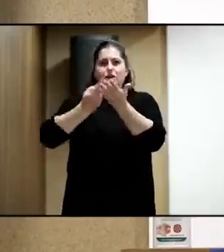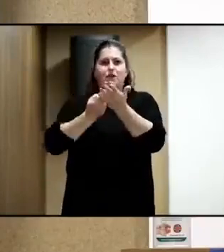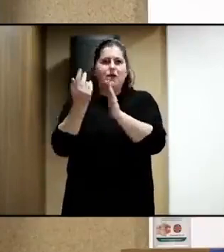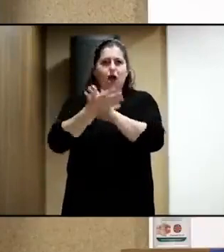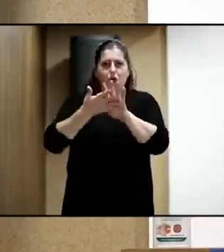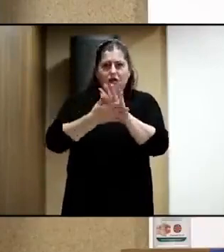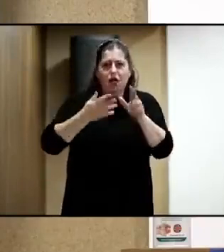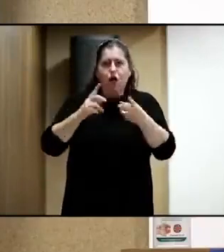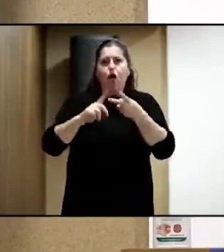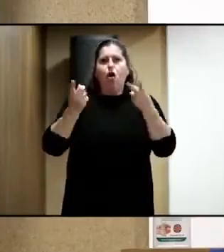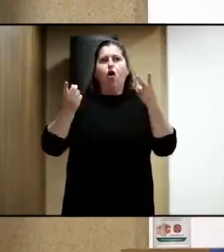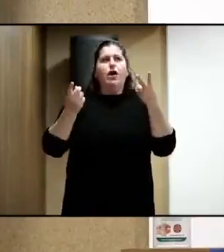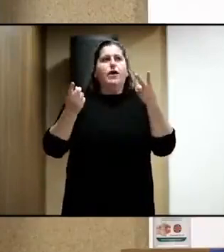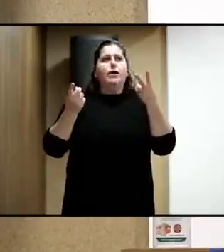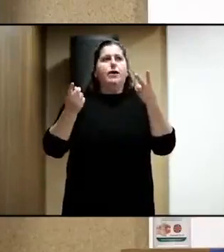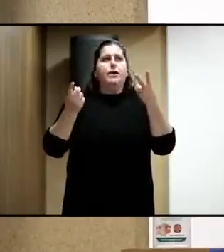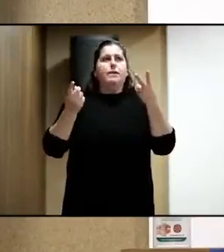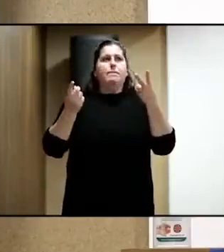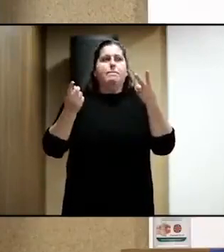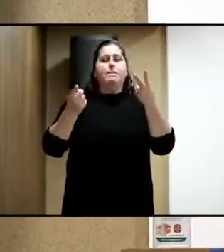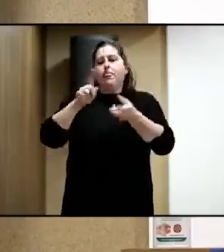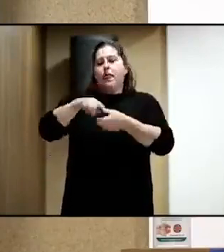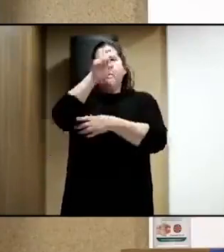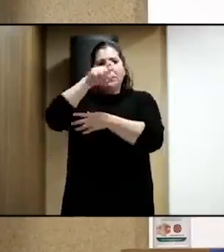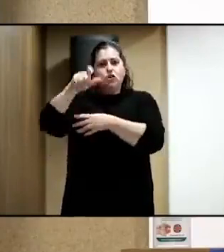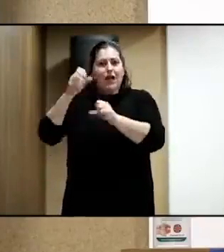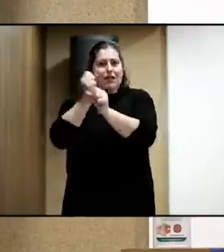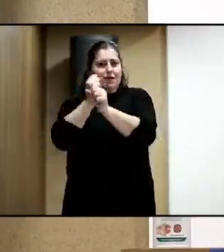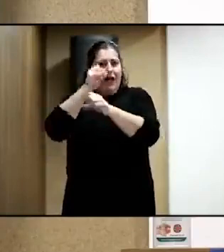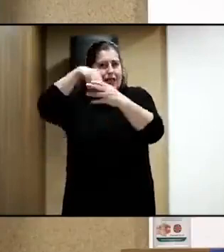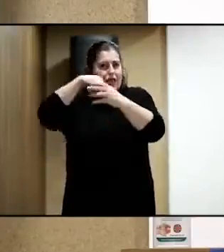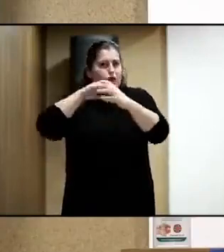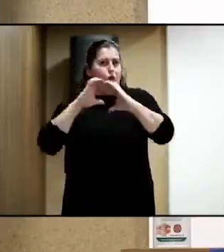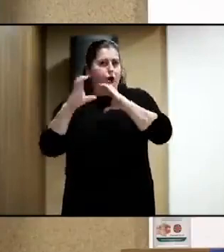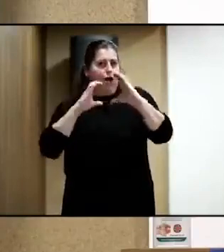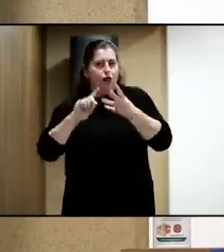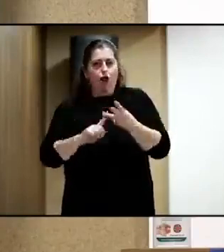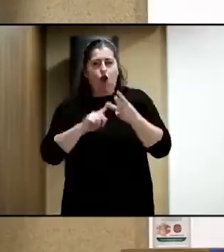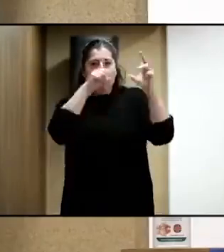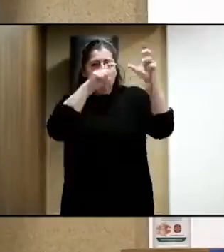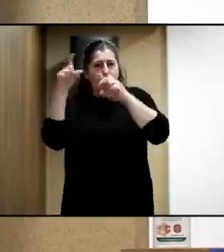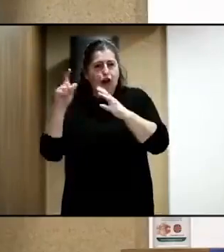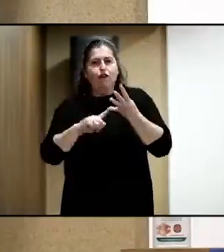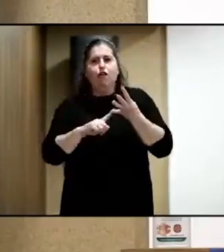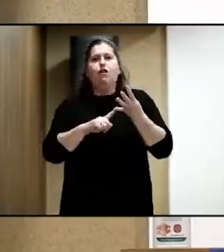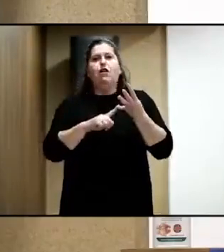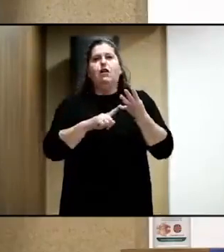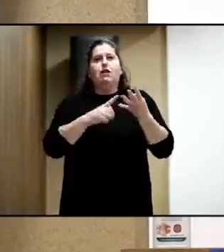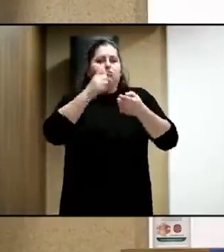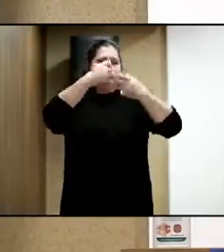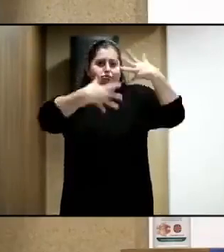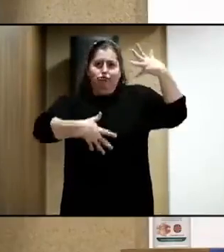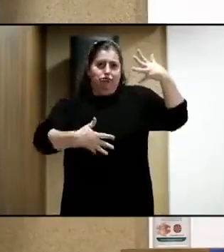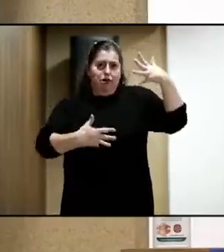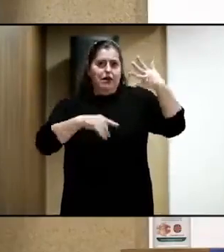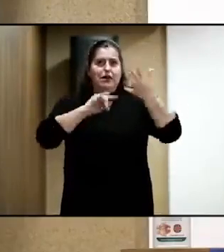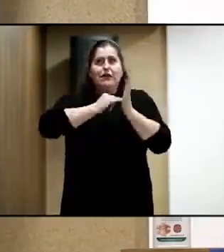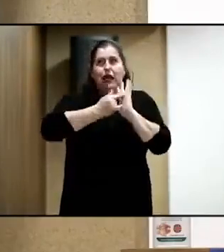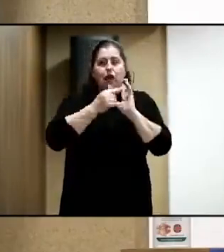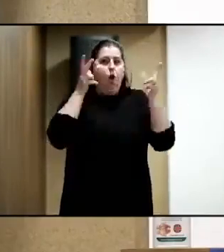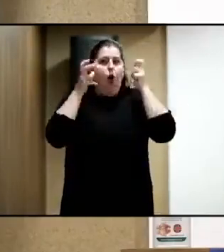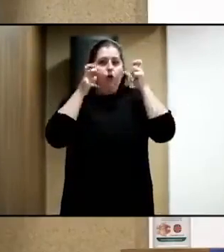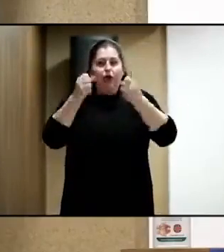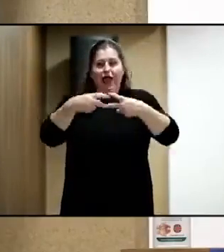signos, de lengua de signos, personas que trabajan en comunicación, fotógrafos y demás, técnicos de